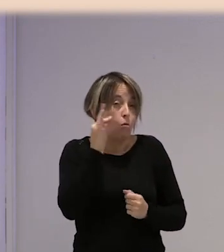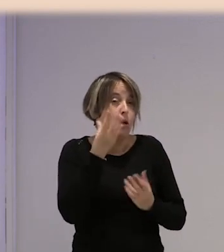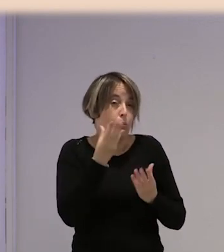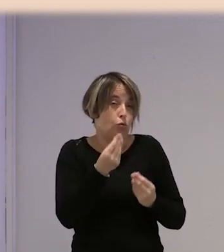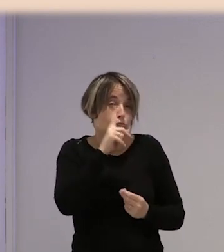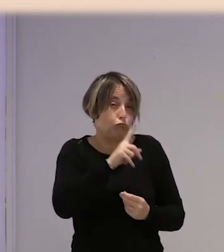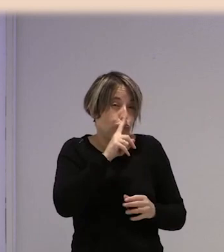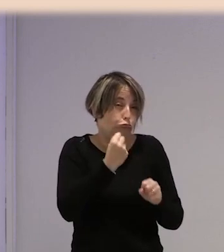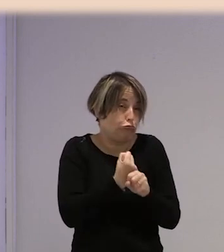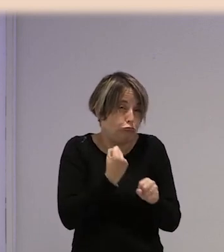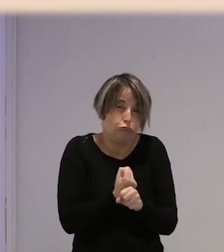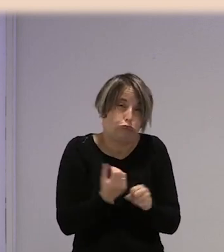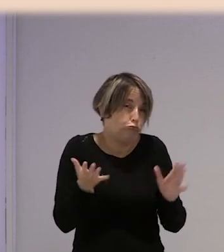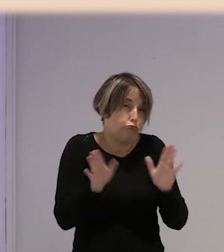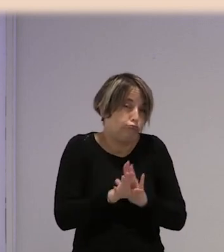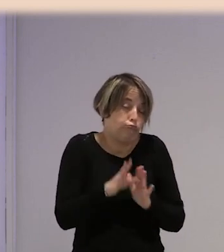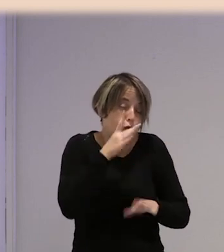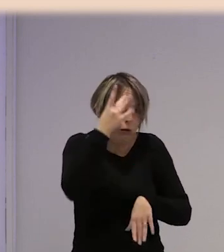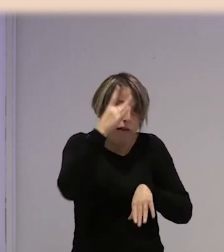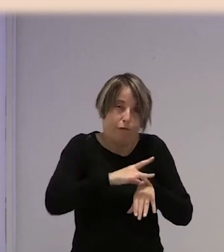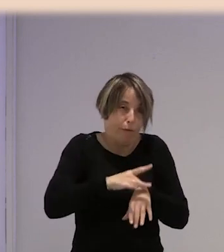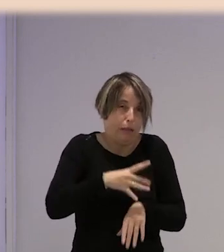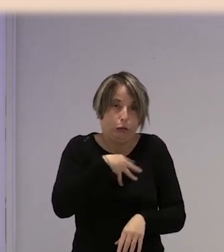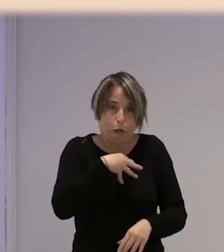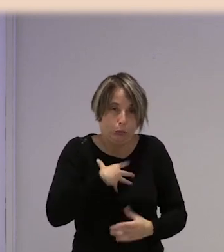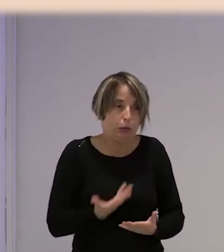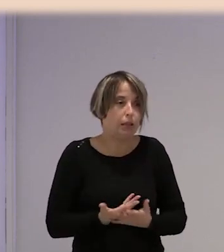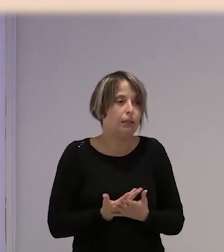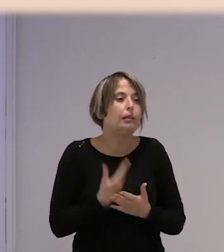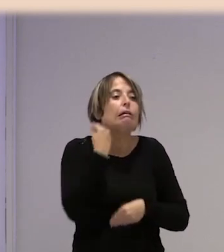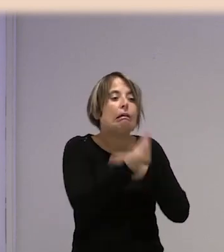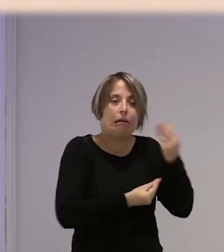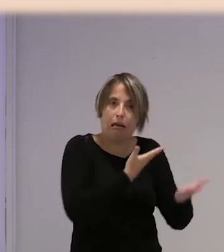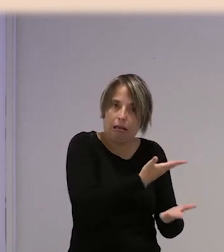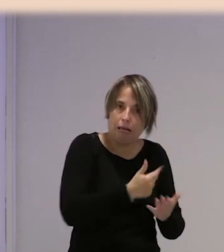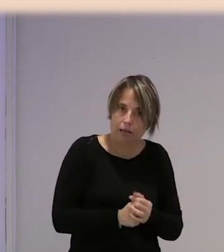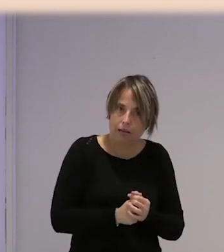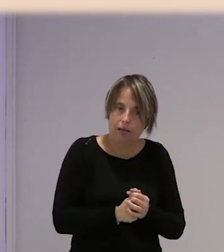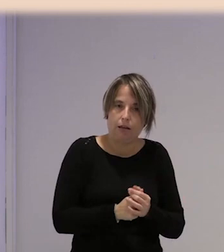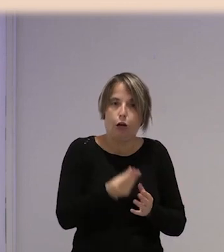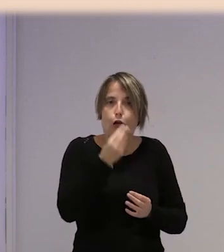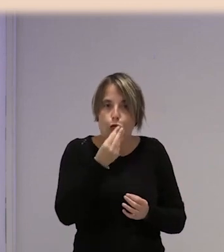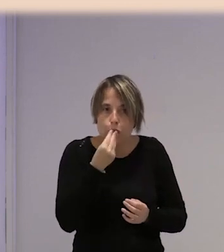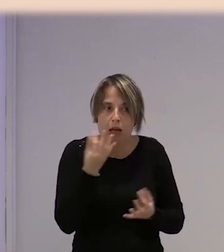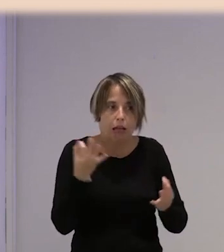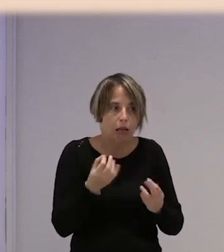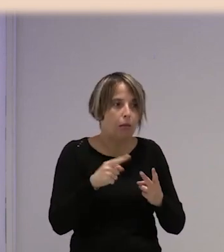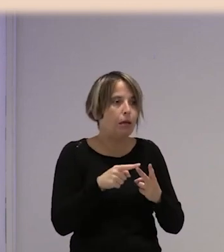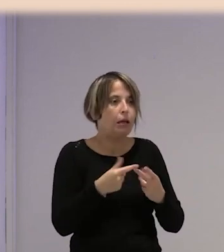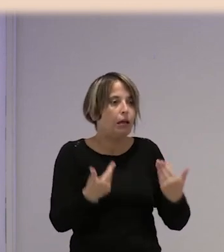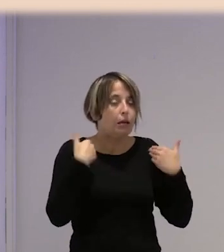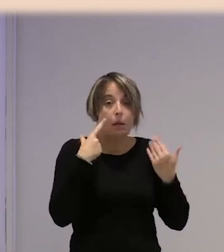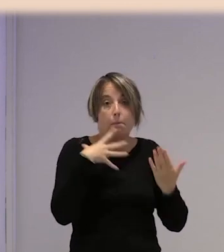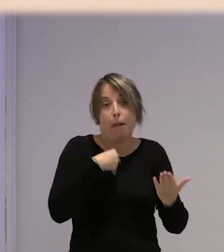pueden trabajar por las enfermedades y qué hacen. Y tienen que comer, nadie se encarga de ellas, al no tener